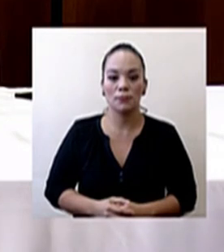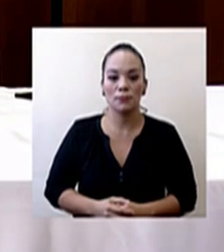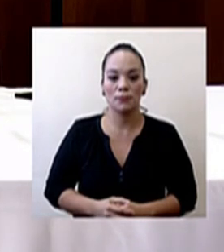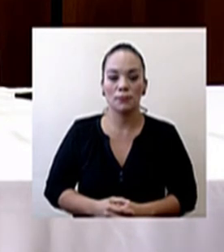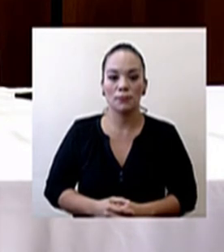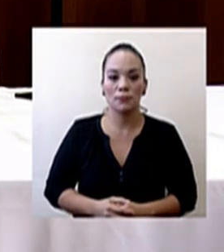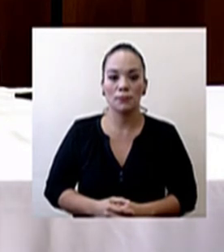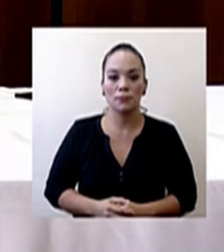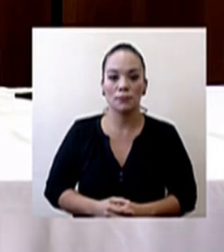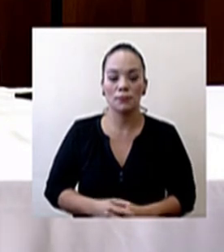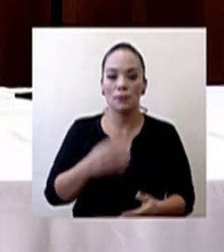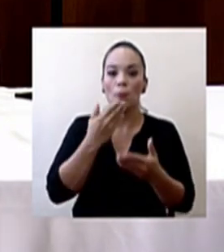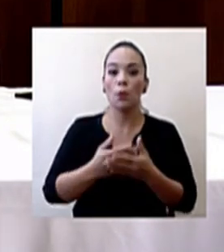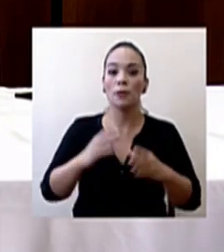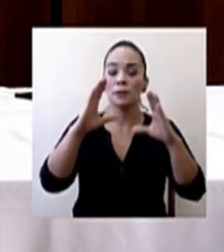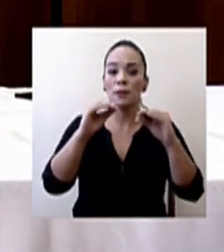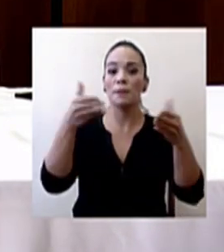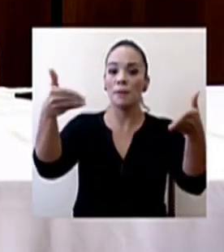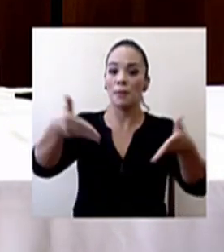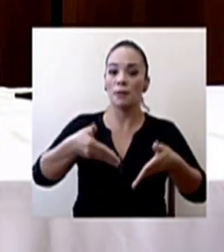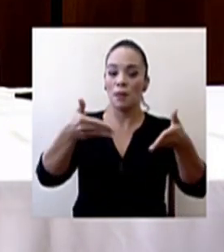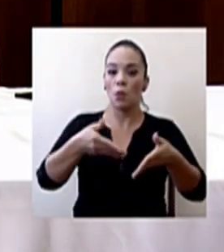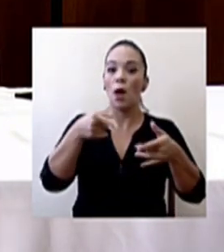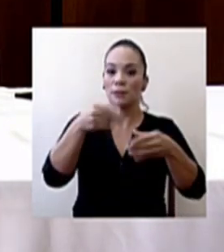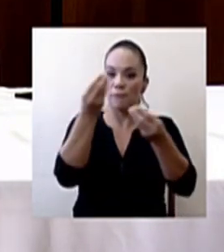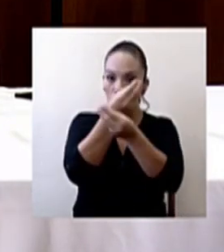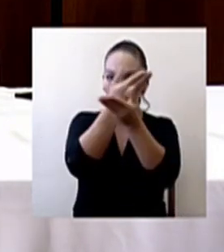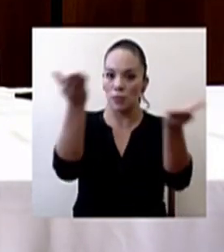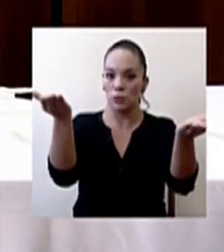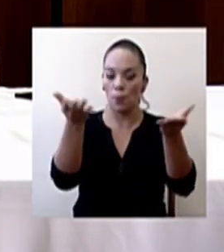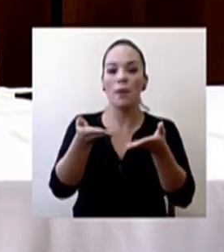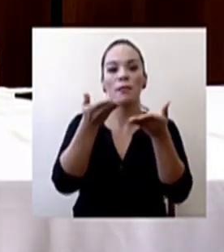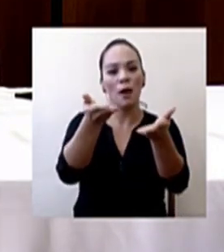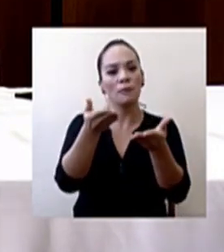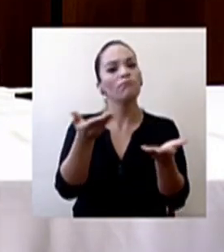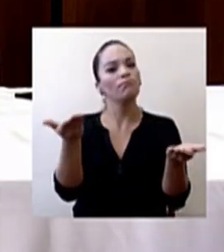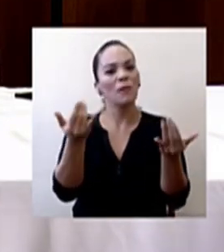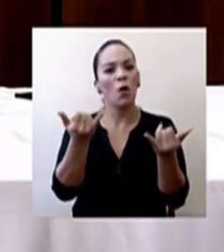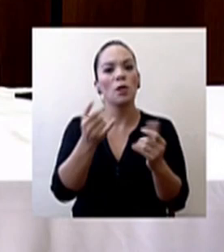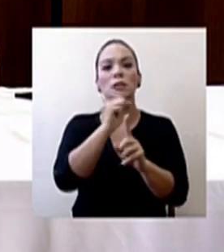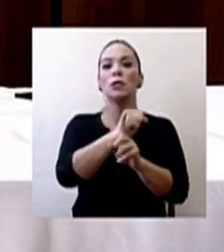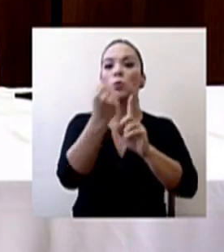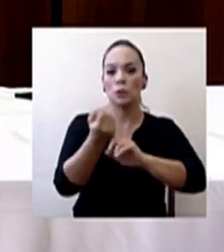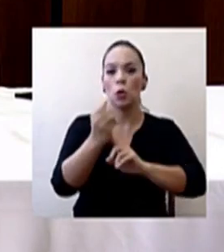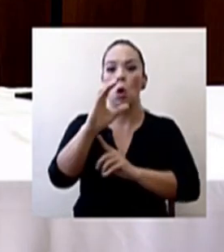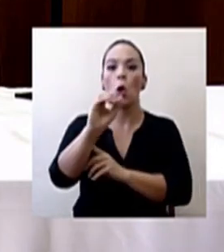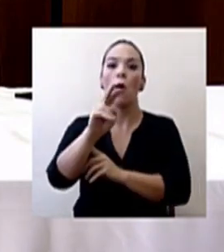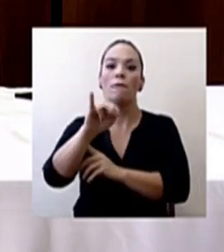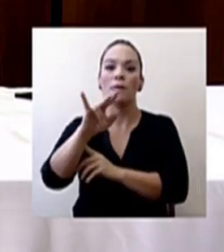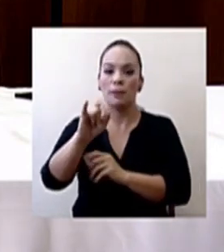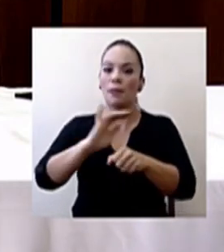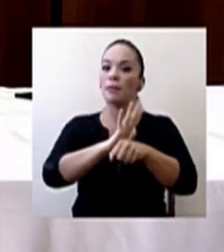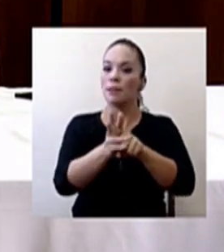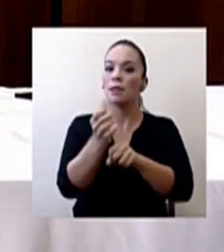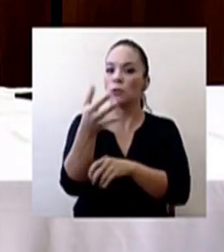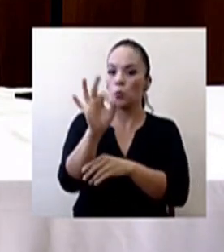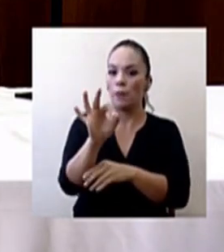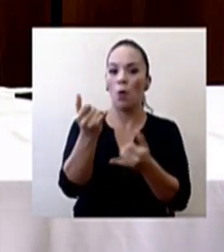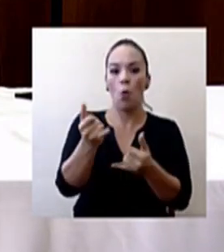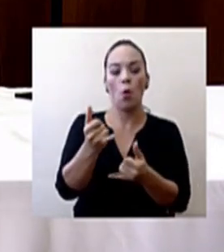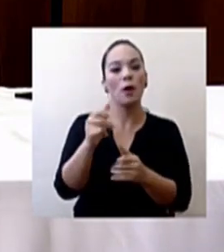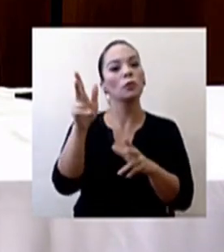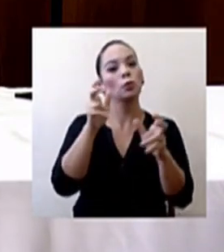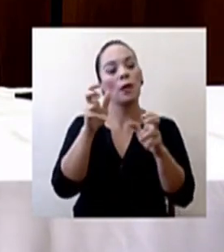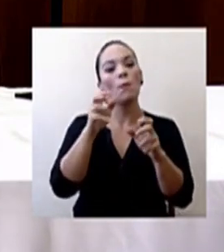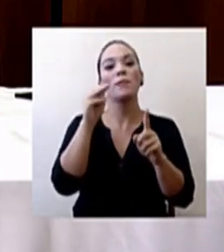Good evening and welcome to this information for the COVID-19 situation in Costa Rica. Escuchamos el mensaje del